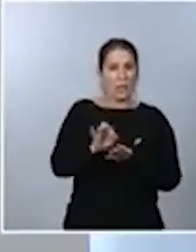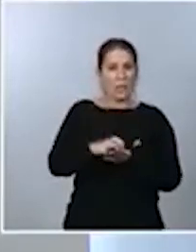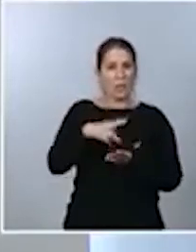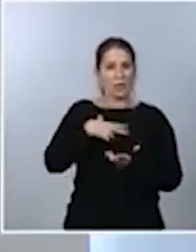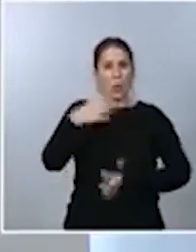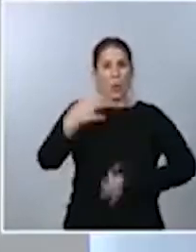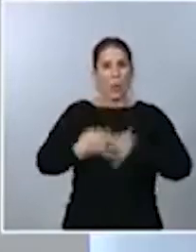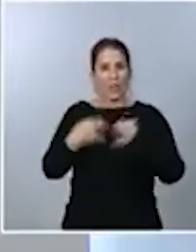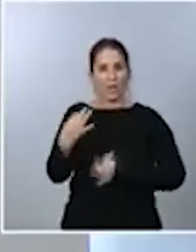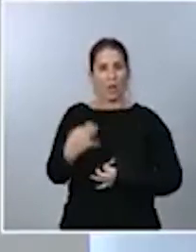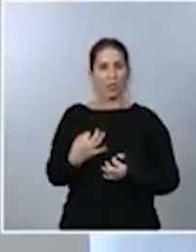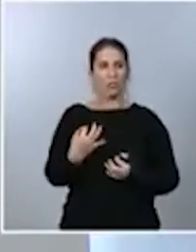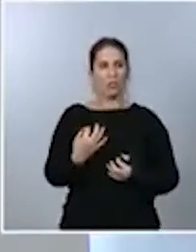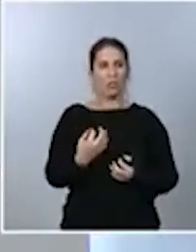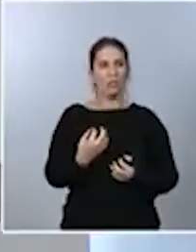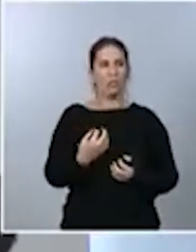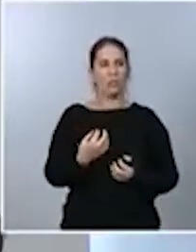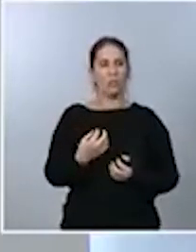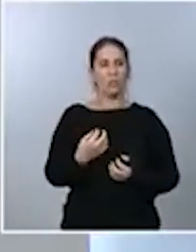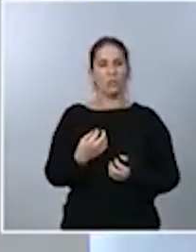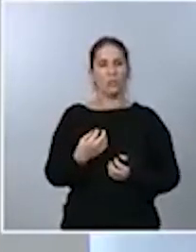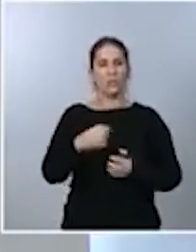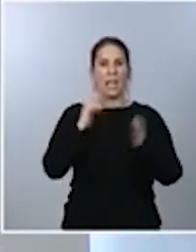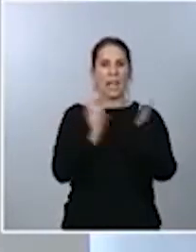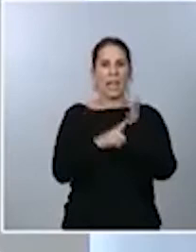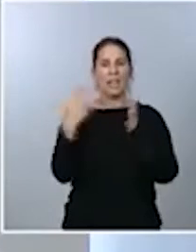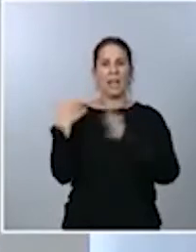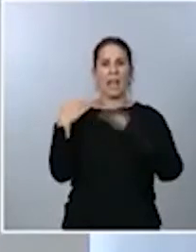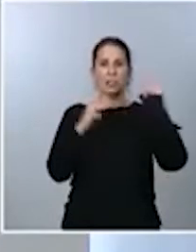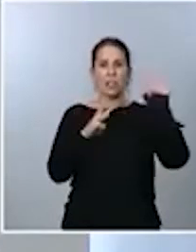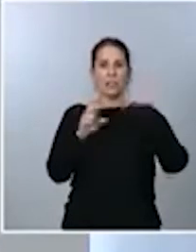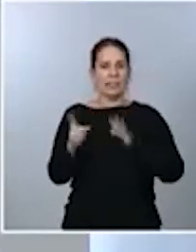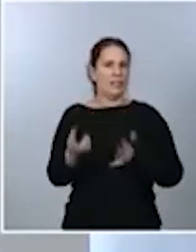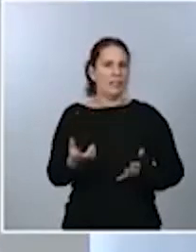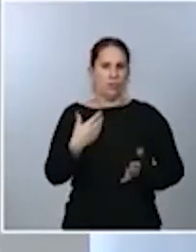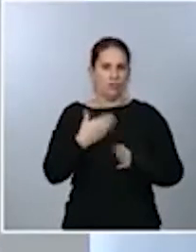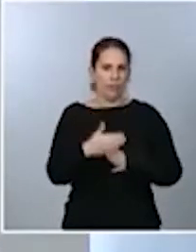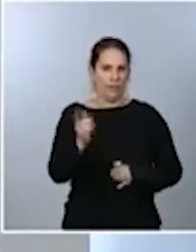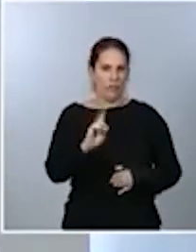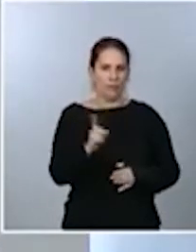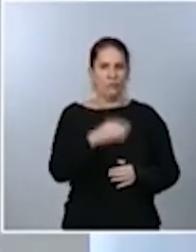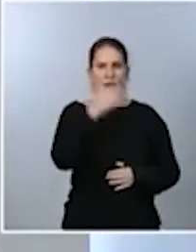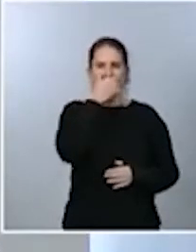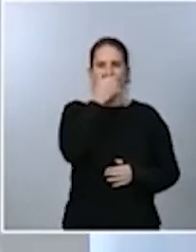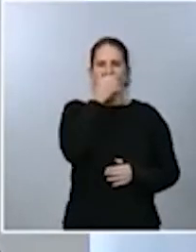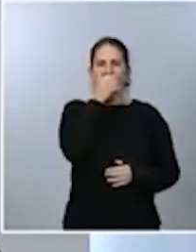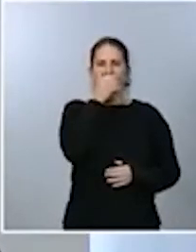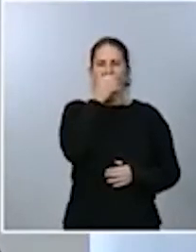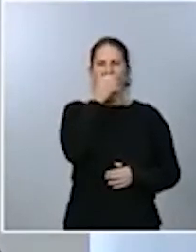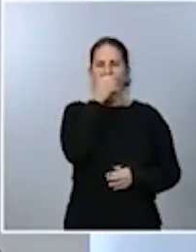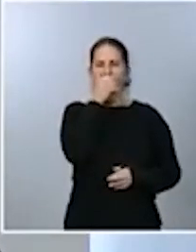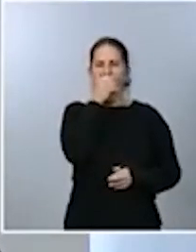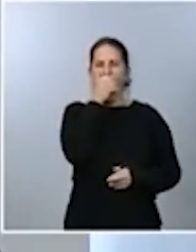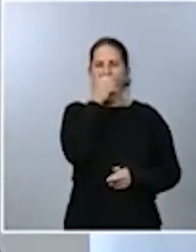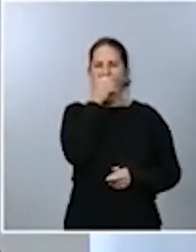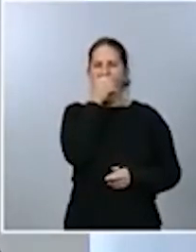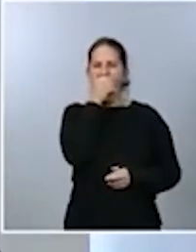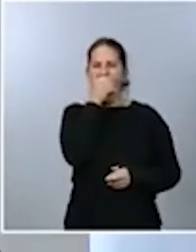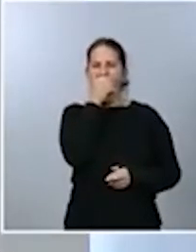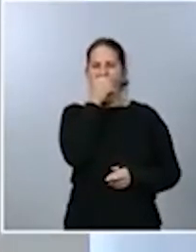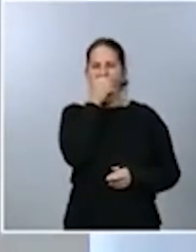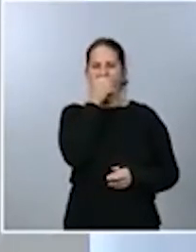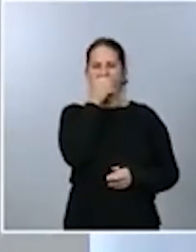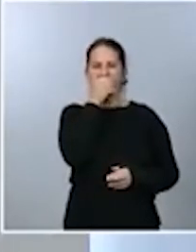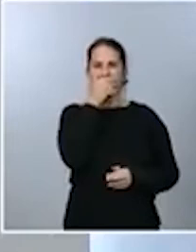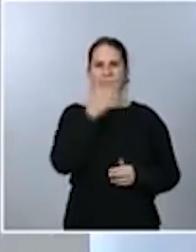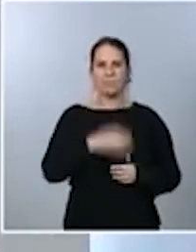la ley del 86. Tres, si requiere el estado de alarma, yo lo que pregunto es a aquellos que plantean este